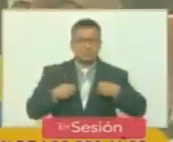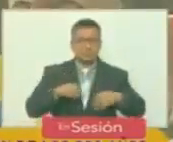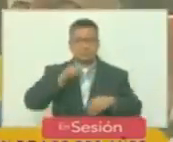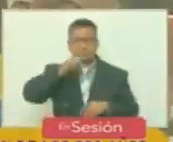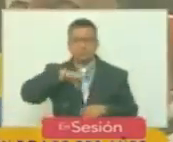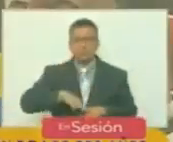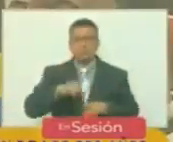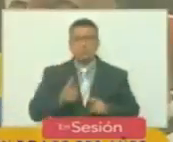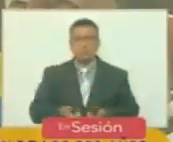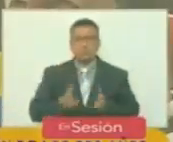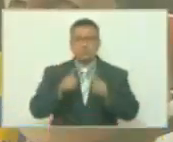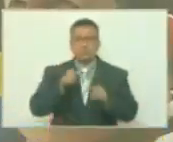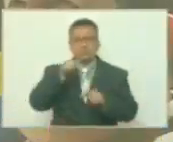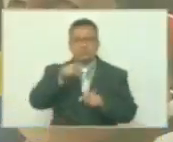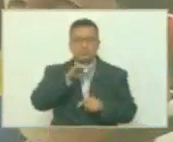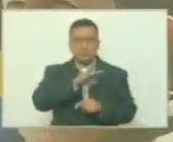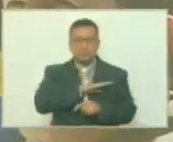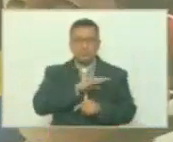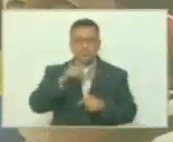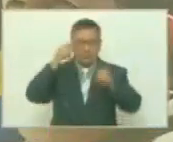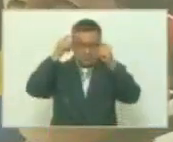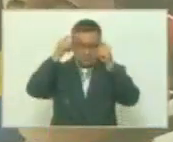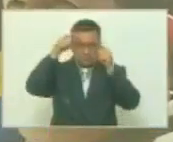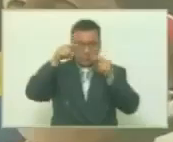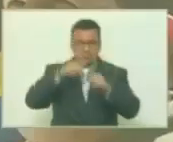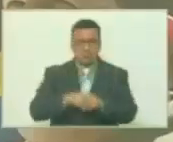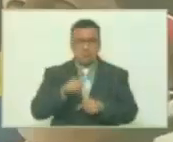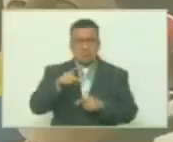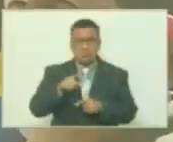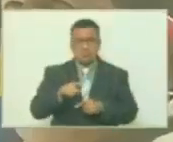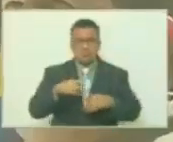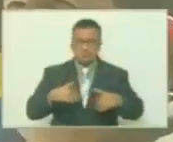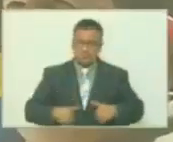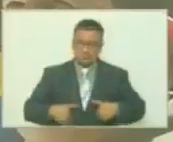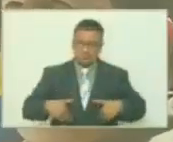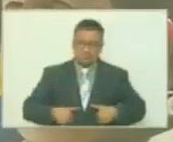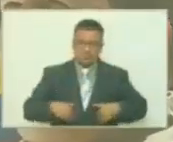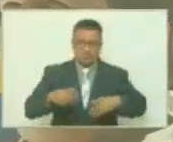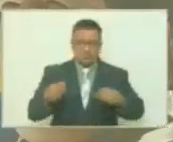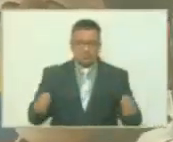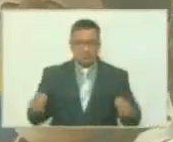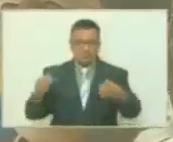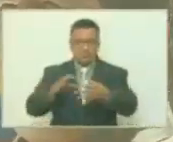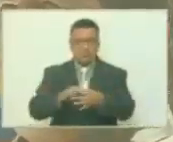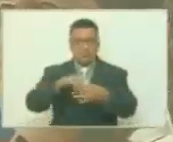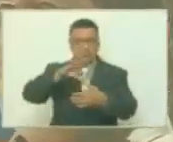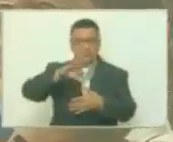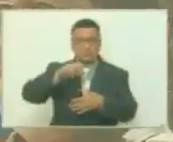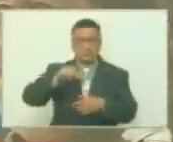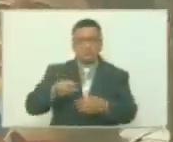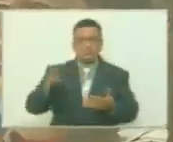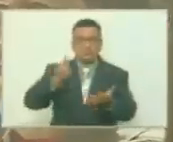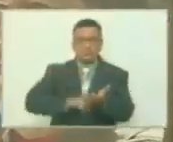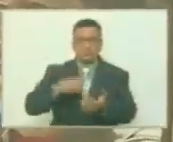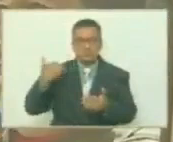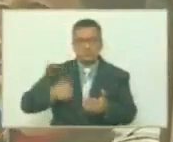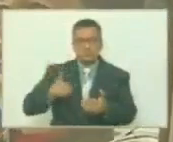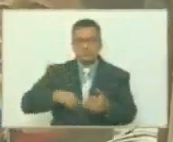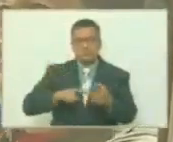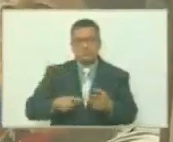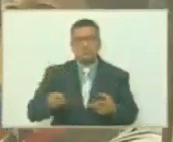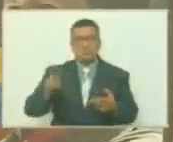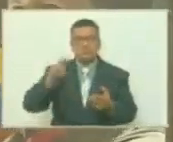y permitió él justamente en ese esfuerzo por la unidad latinoamericana que otra vez Argentina y